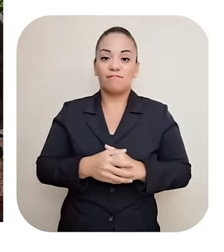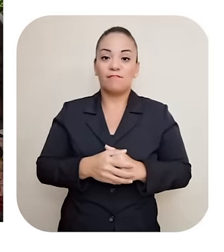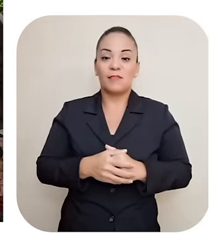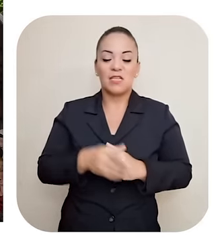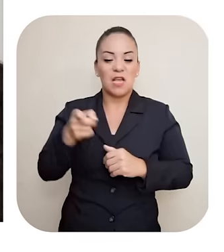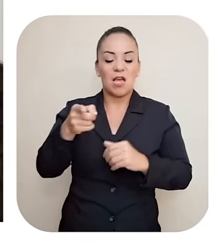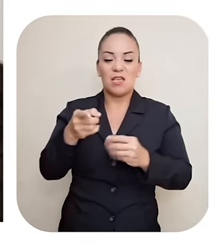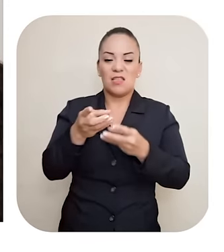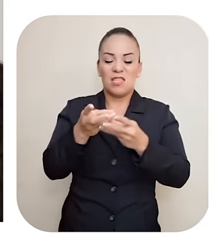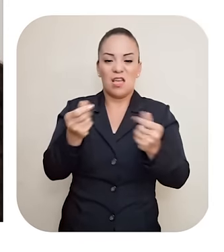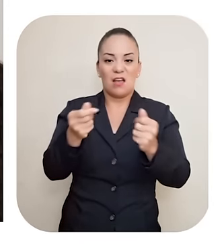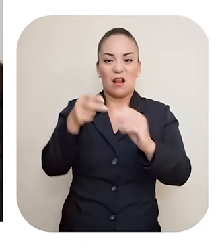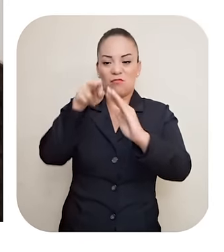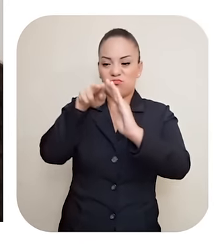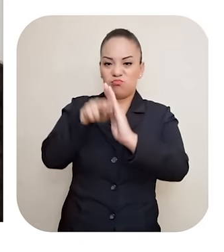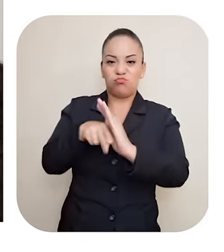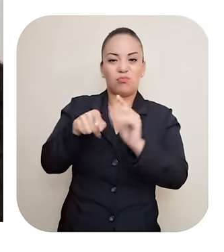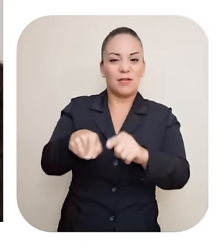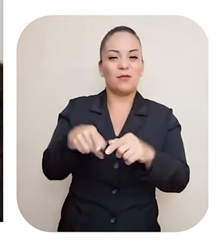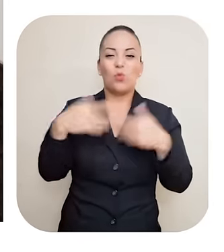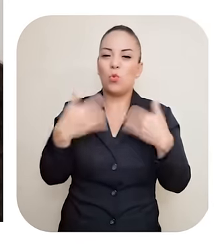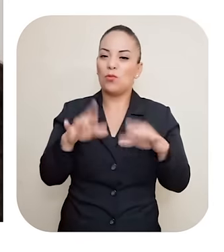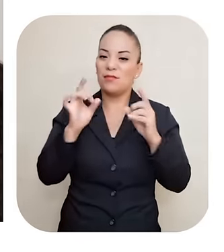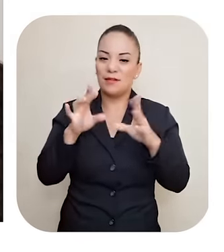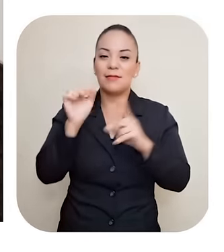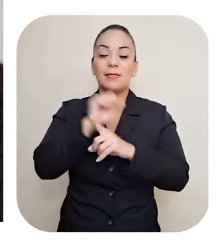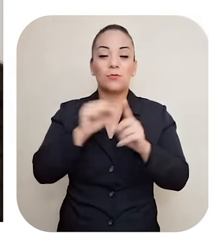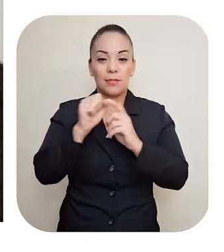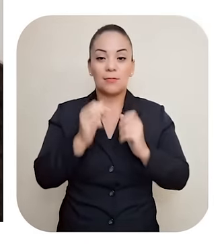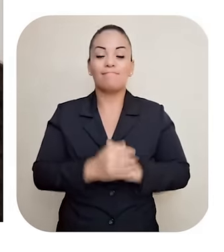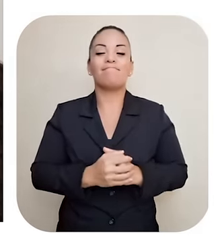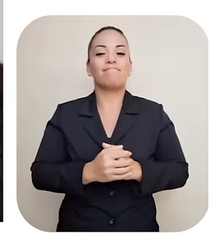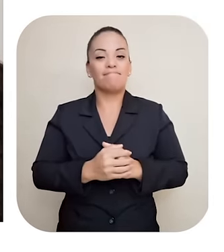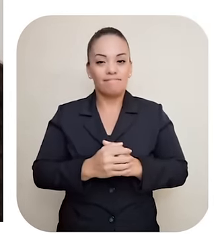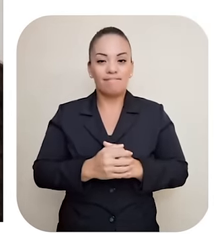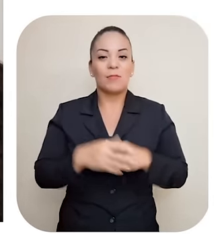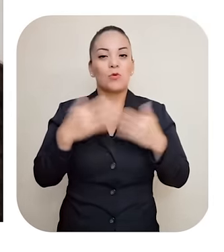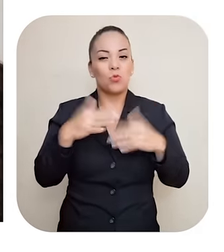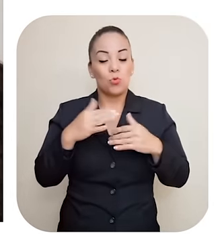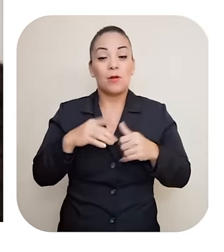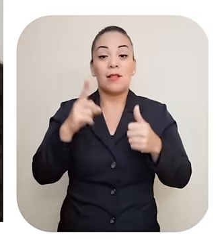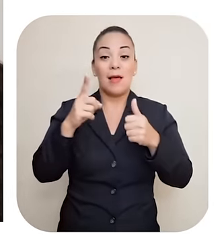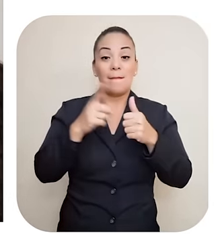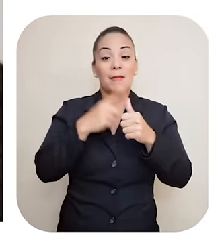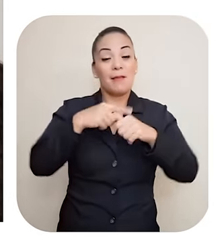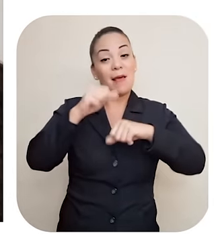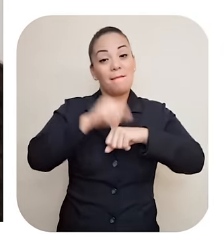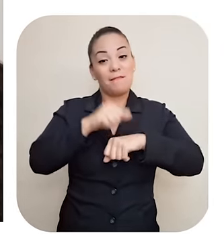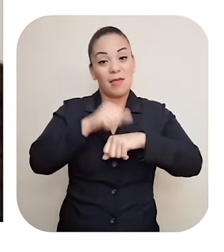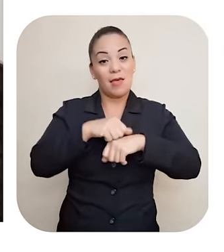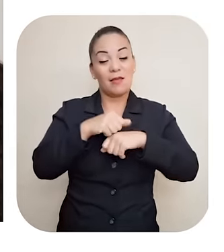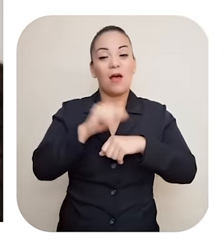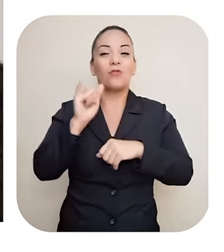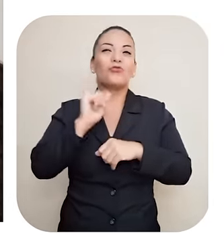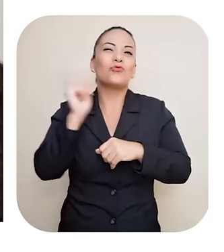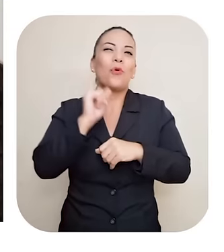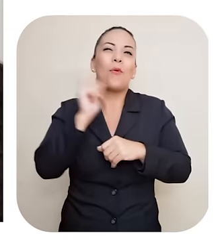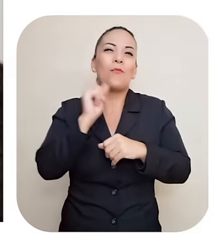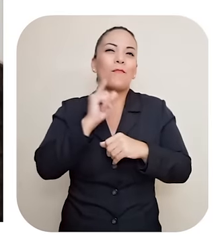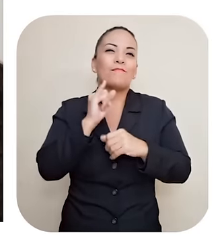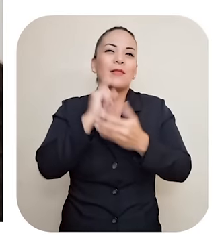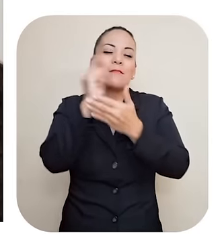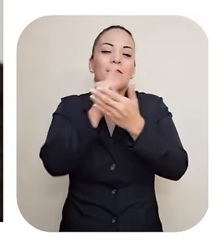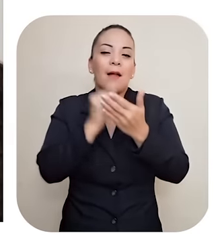Ahí Por eso Donde hicimos El primera piedra Fue con la imagen De un niñito Del portal Para sanar la tierra Porque ahí la policía Encontró